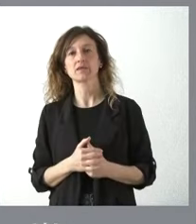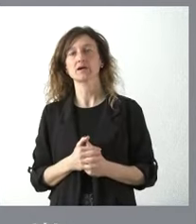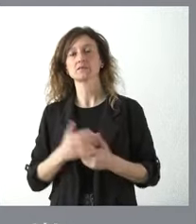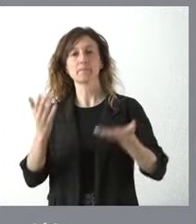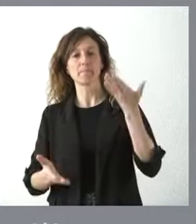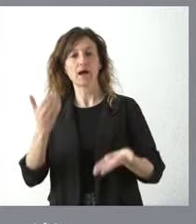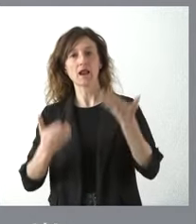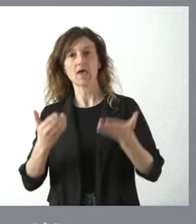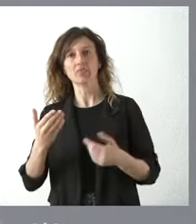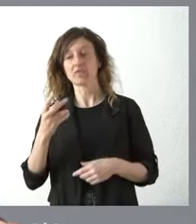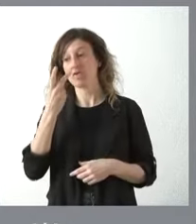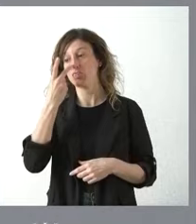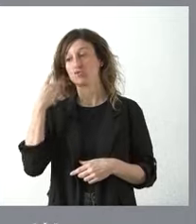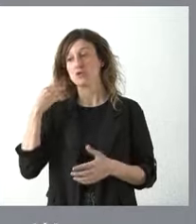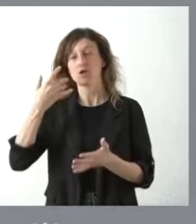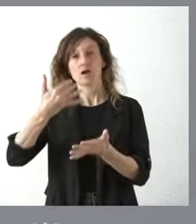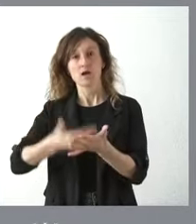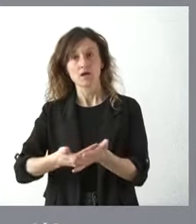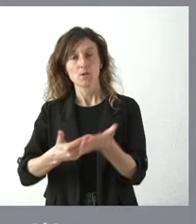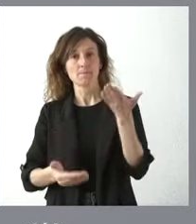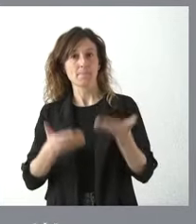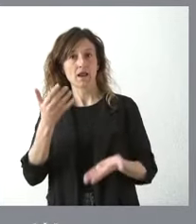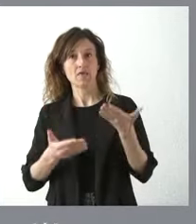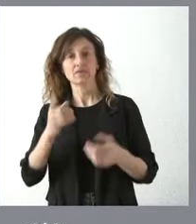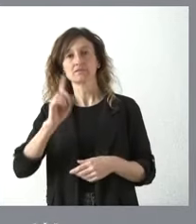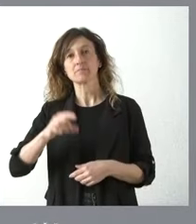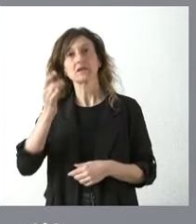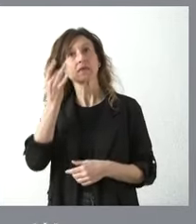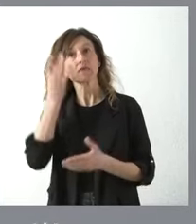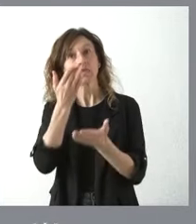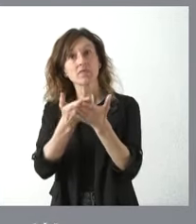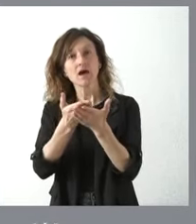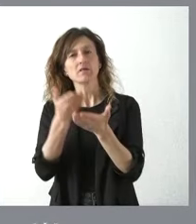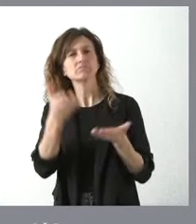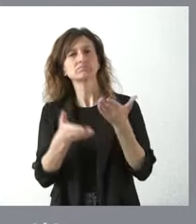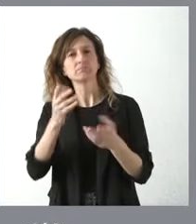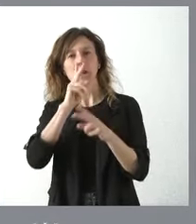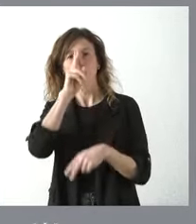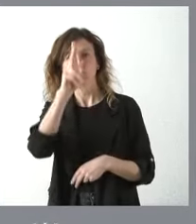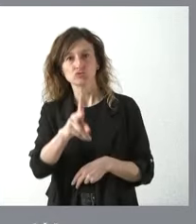balance de estos dos primeros años, pero también plantear las iniciativas para los dos próximos ejercicios.